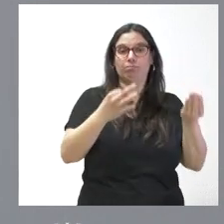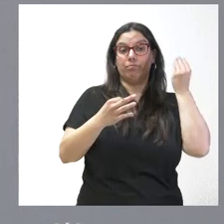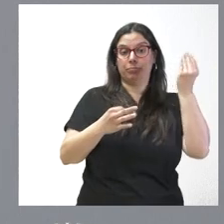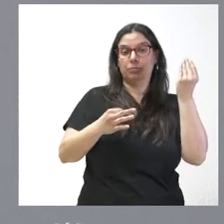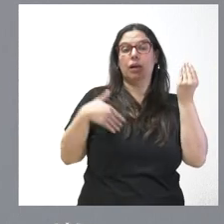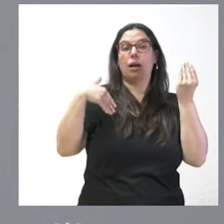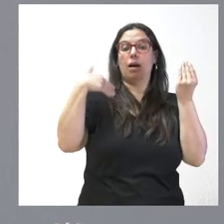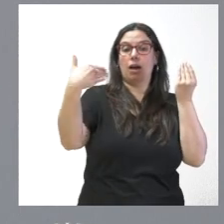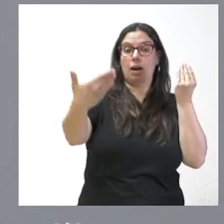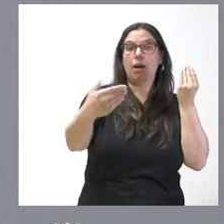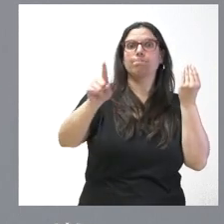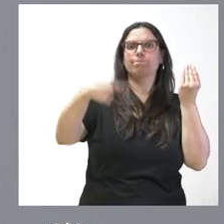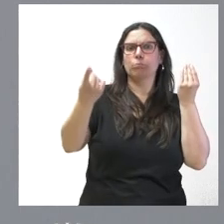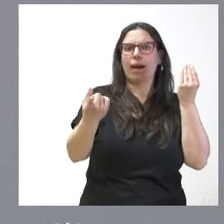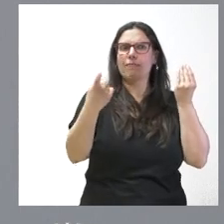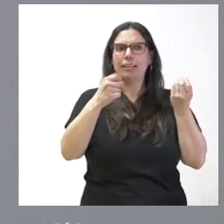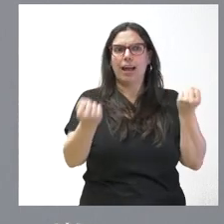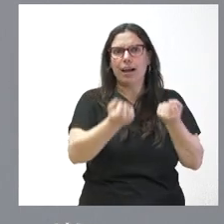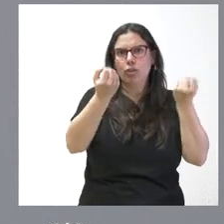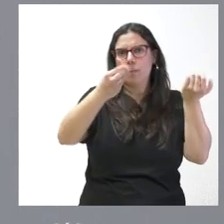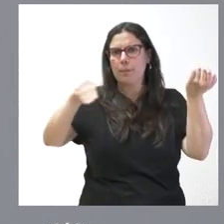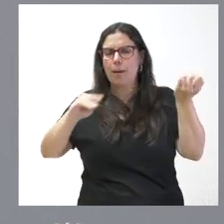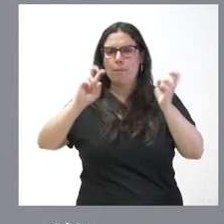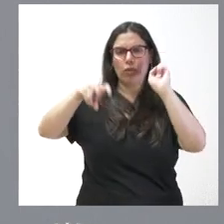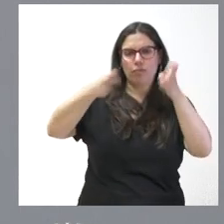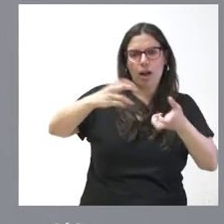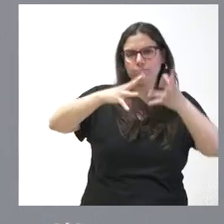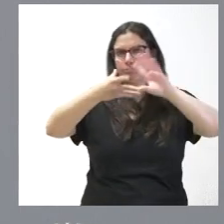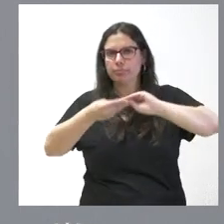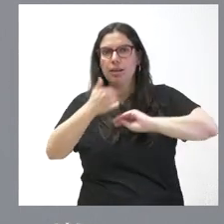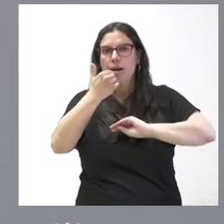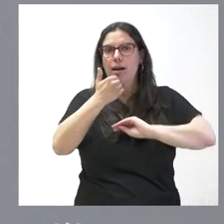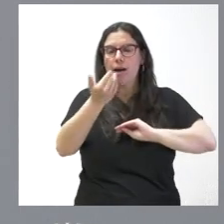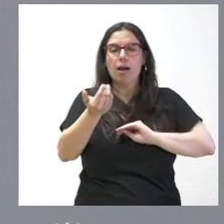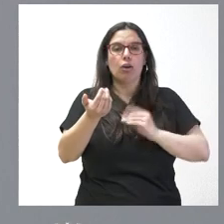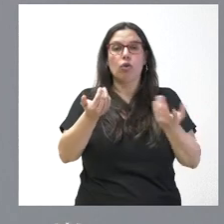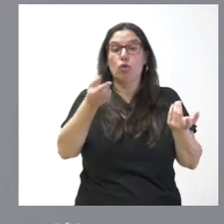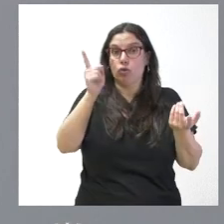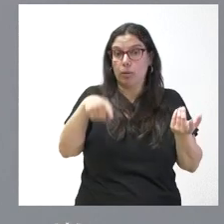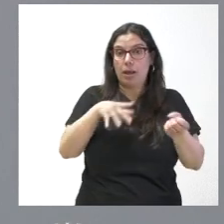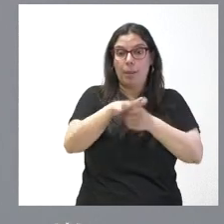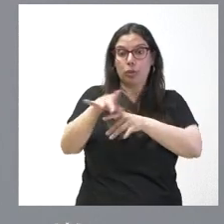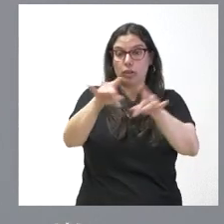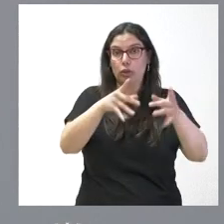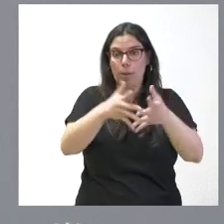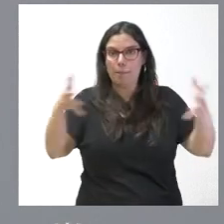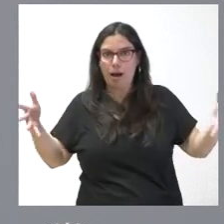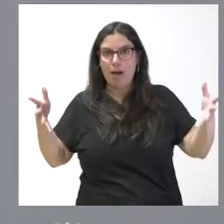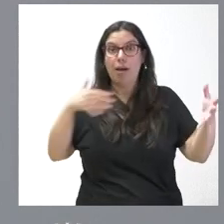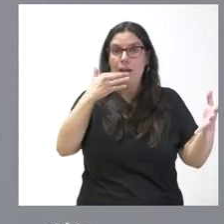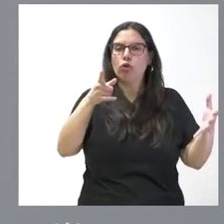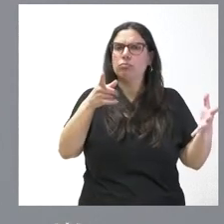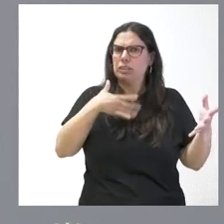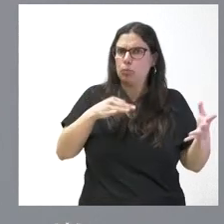necesario modificar las acciones ampliarlas o establecer alguna modificación de las mismas o bien también del ámbito territorial del propio plan